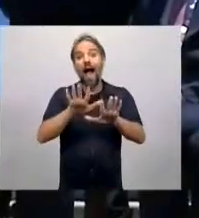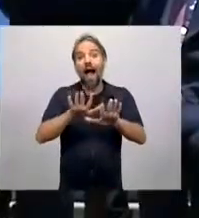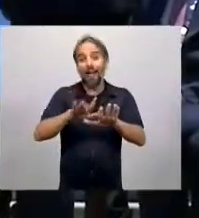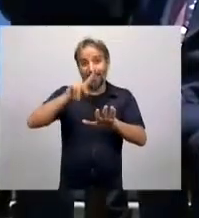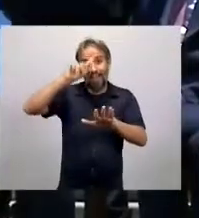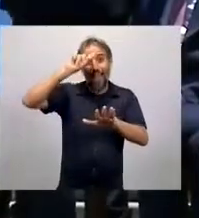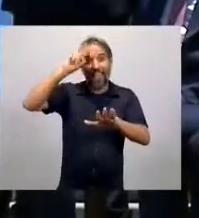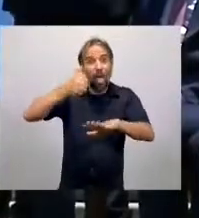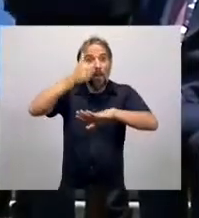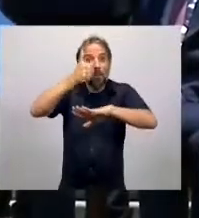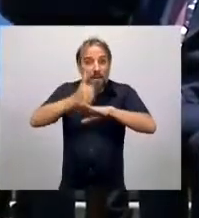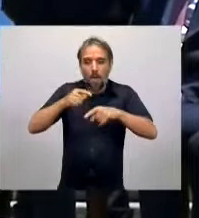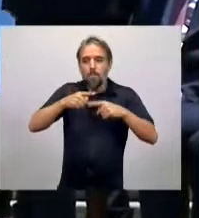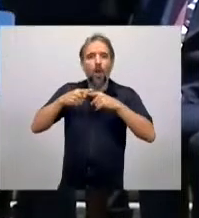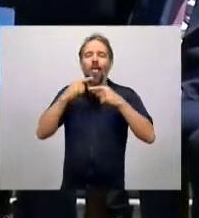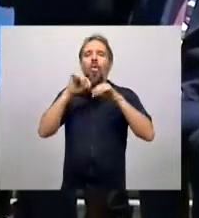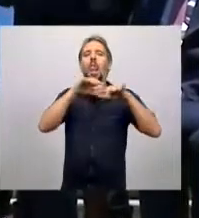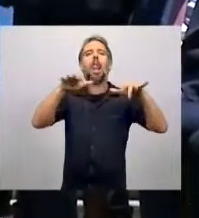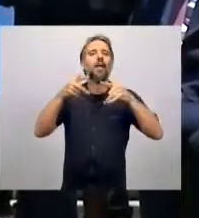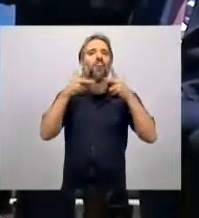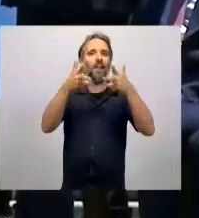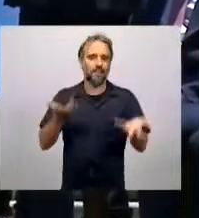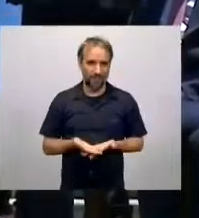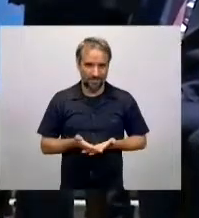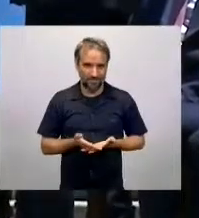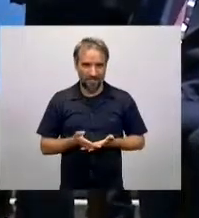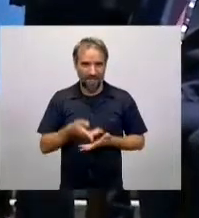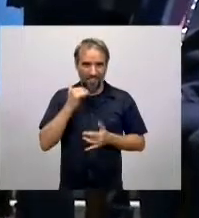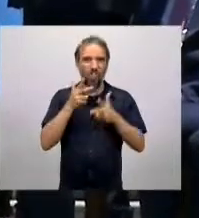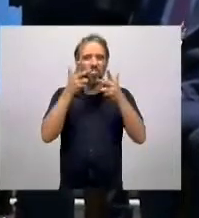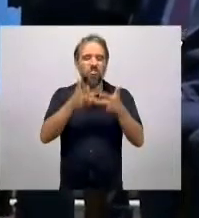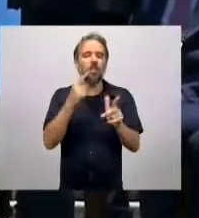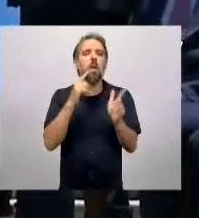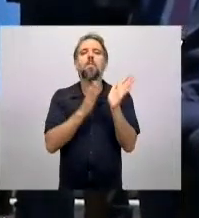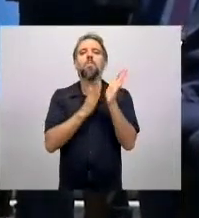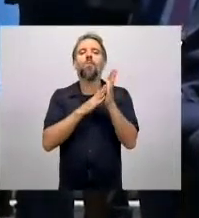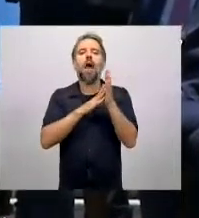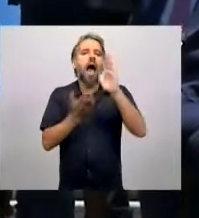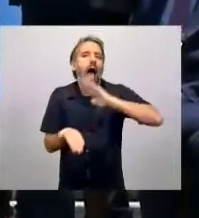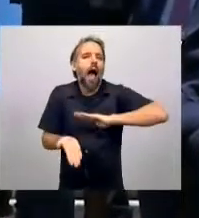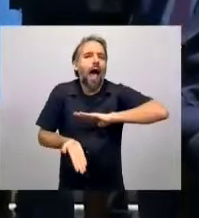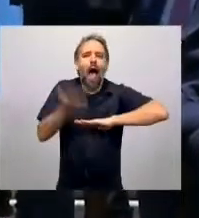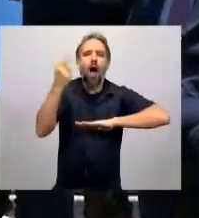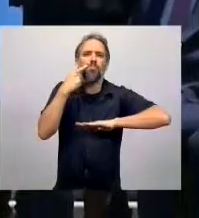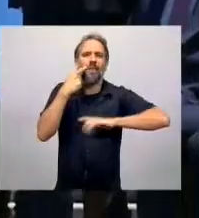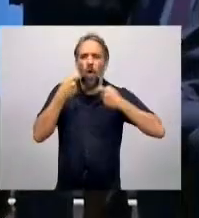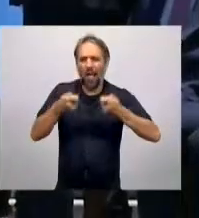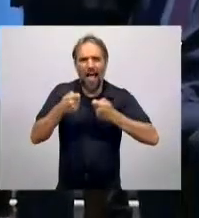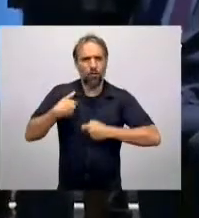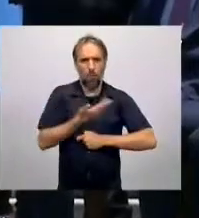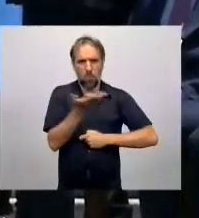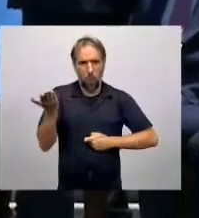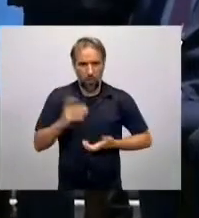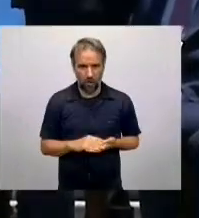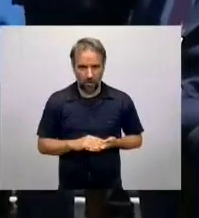supuesto. Pero no quiere decir que pronto las vamos a tener. ¿Cuándo esperan el proyecto, el